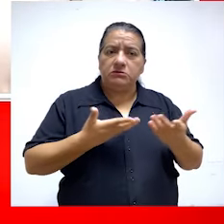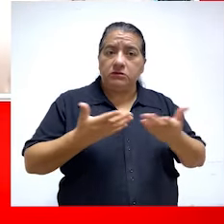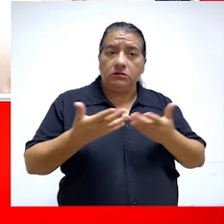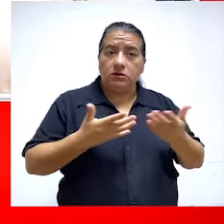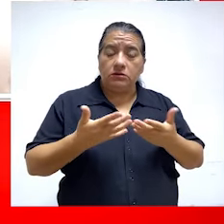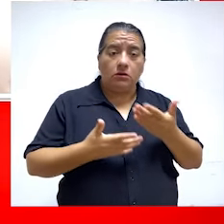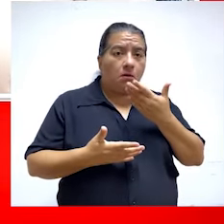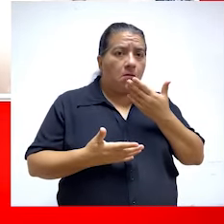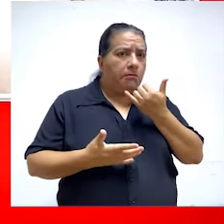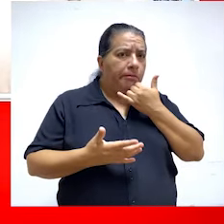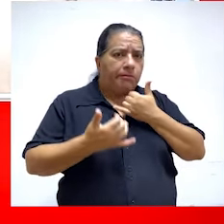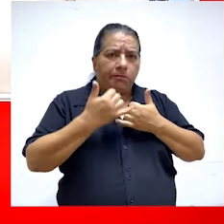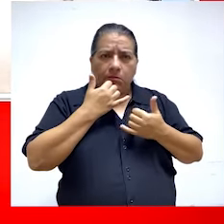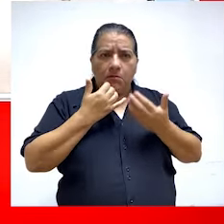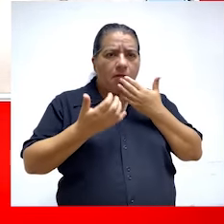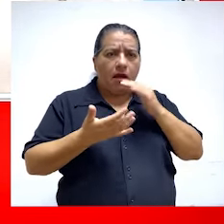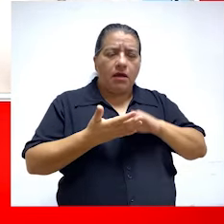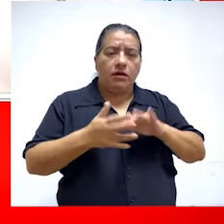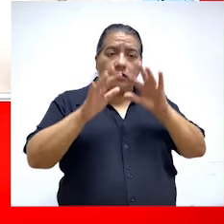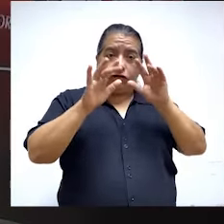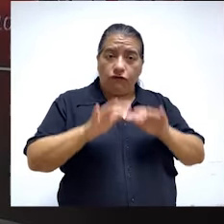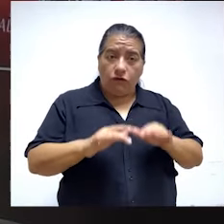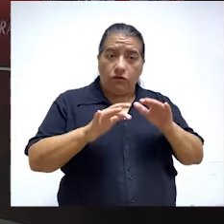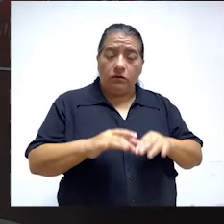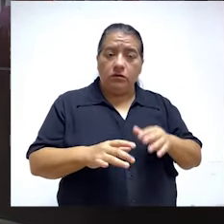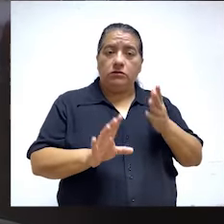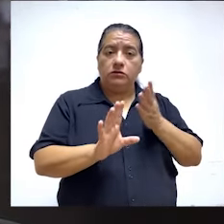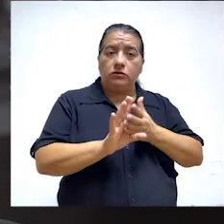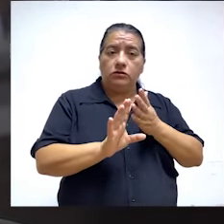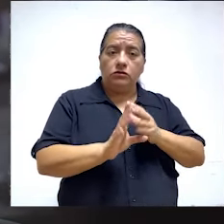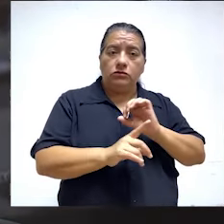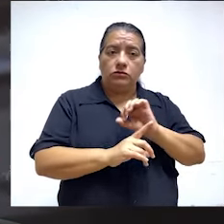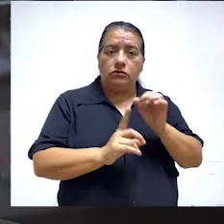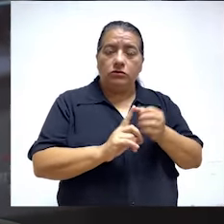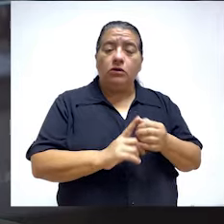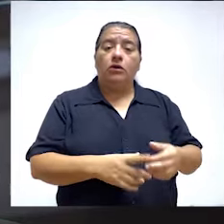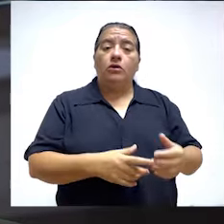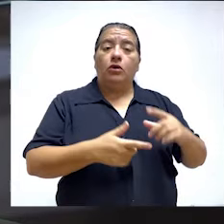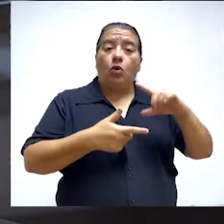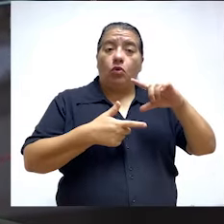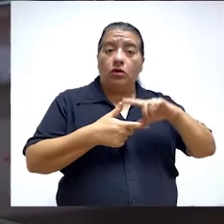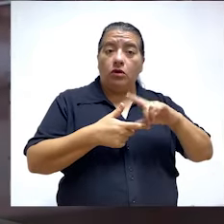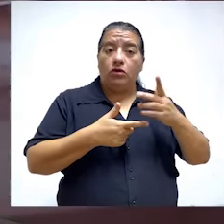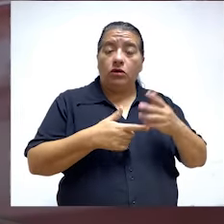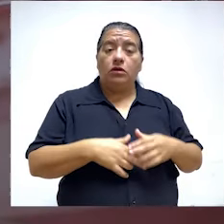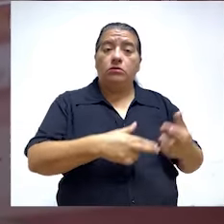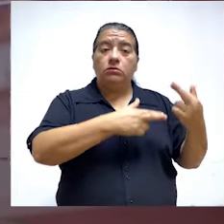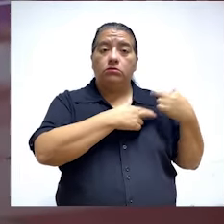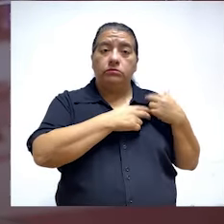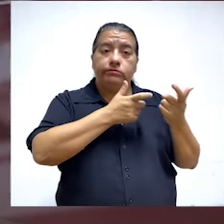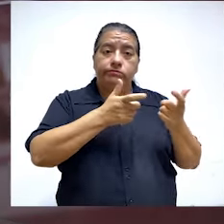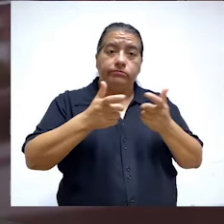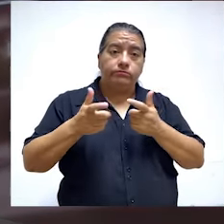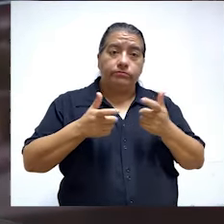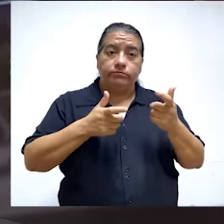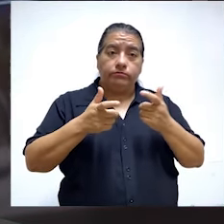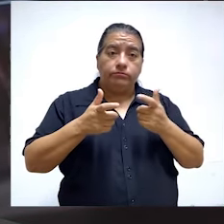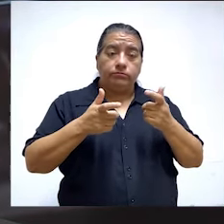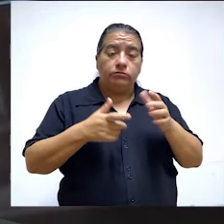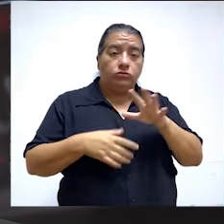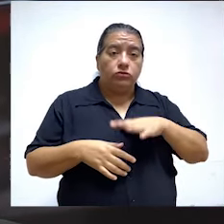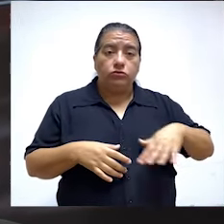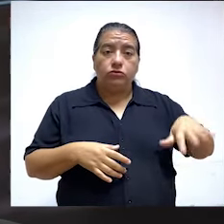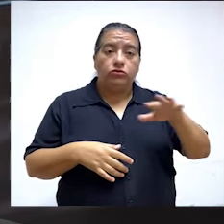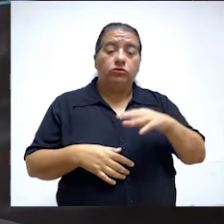incumplimiento de informes sociales y de psicológicos. La Contraloría, dentro de su rol fiscalizador que tiene a través del